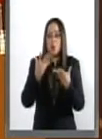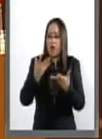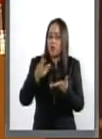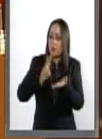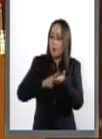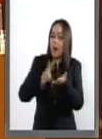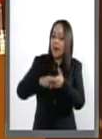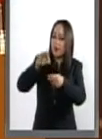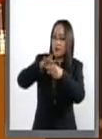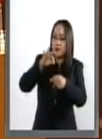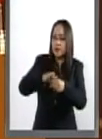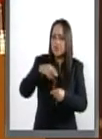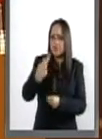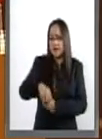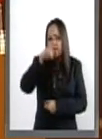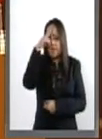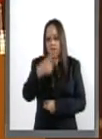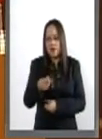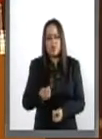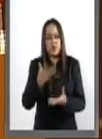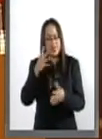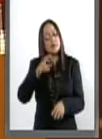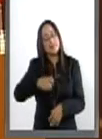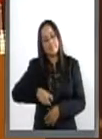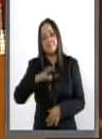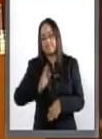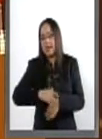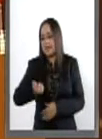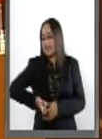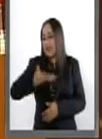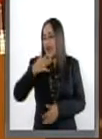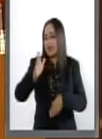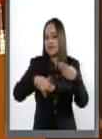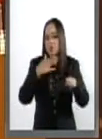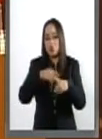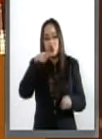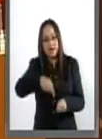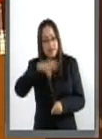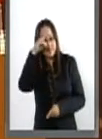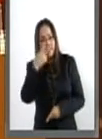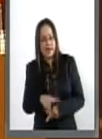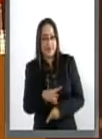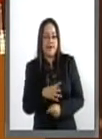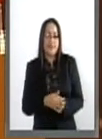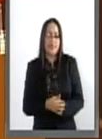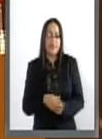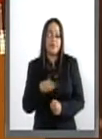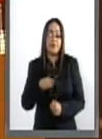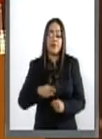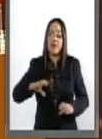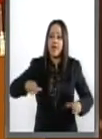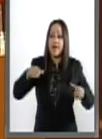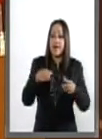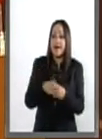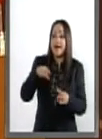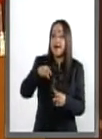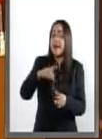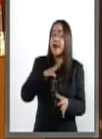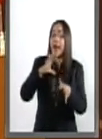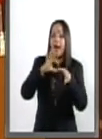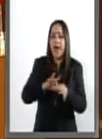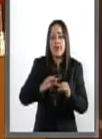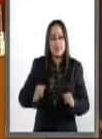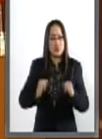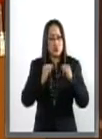mexicana es por mucho una de las más caras del mundo, en donde de acuerdo a datos del International Foundation for Electoral Systems